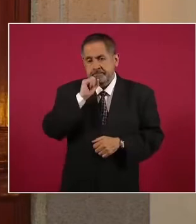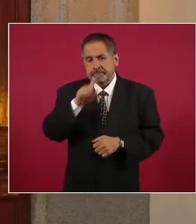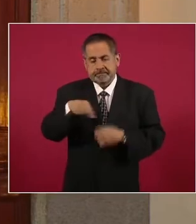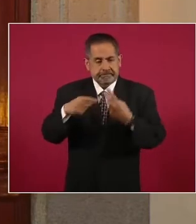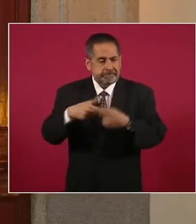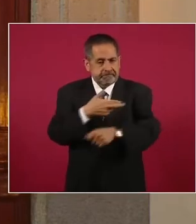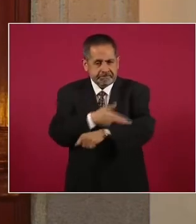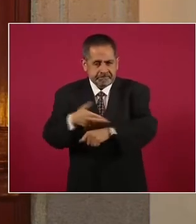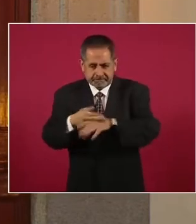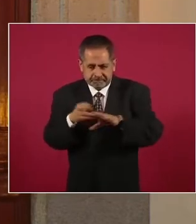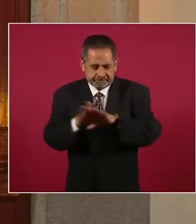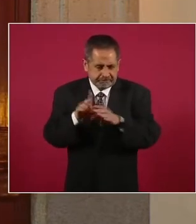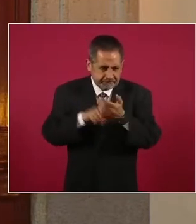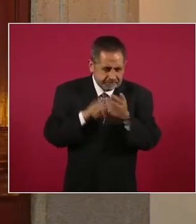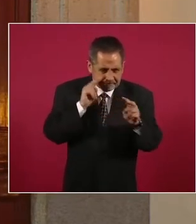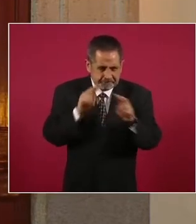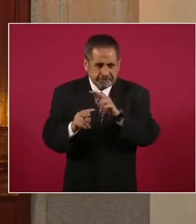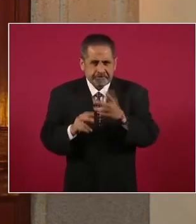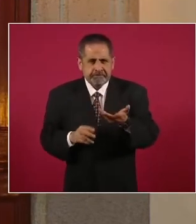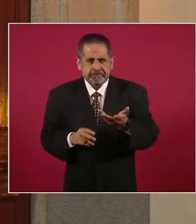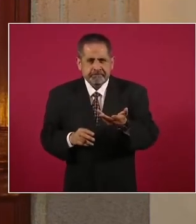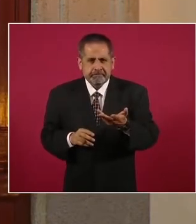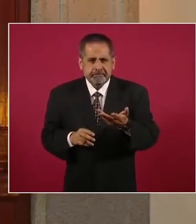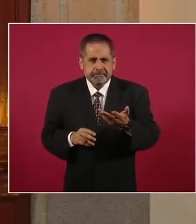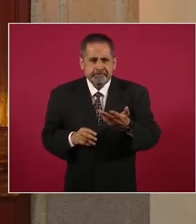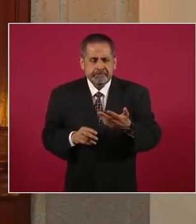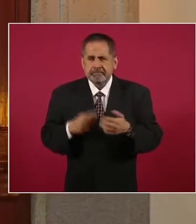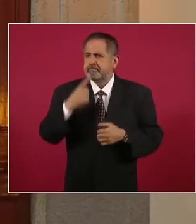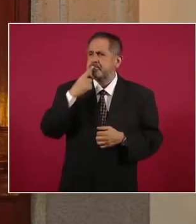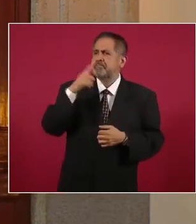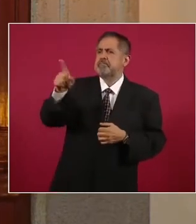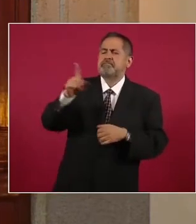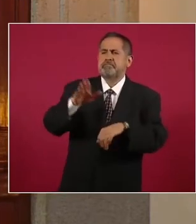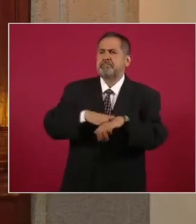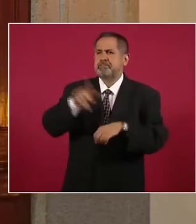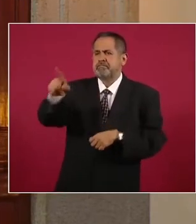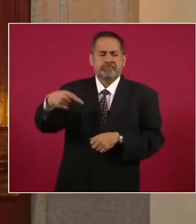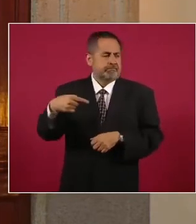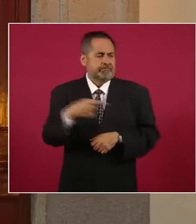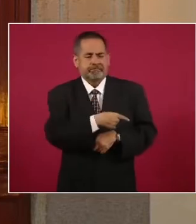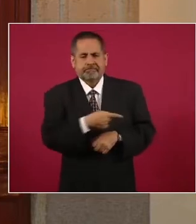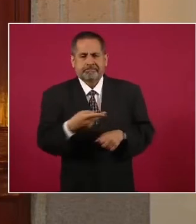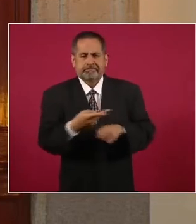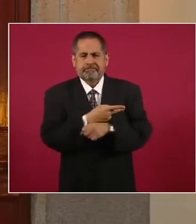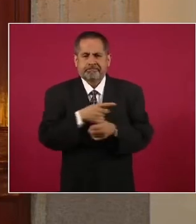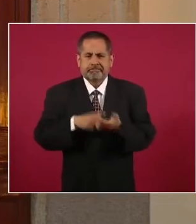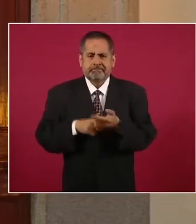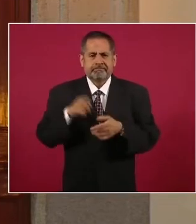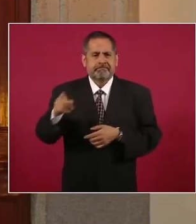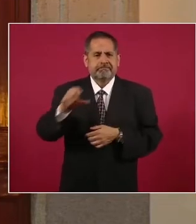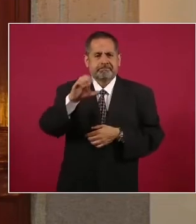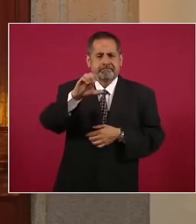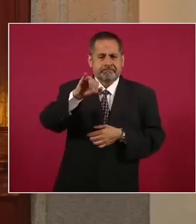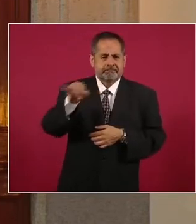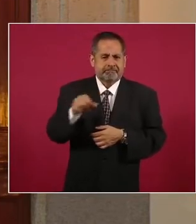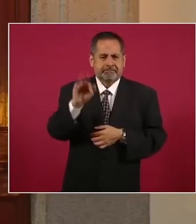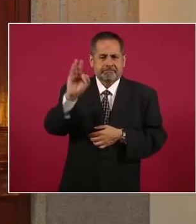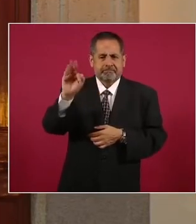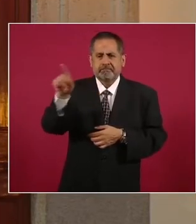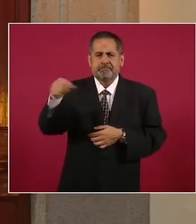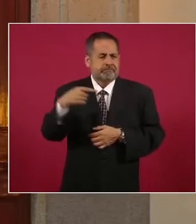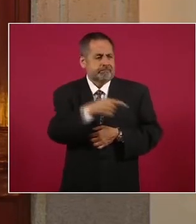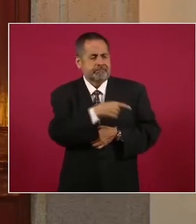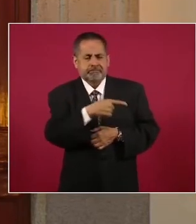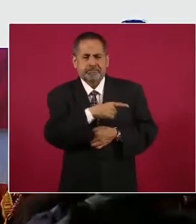proceder a imponer una queja, interponer una queja ante el Consejo de la Judicatura en